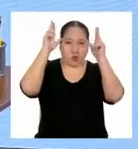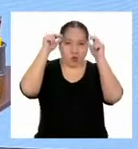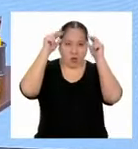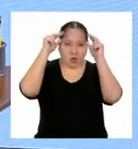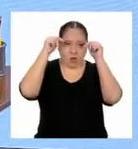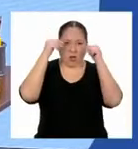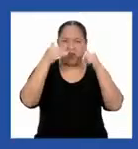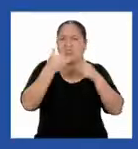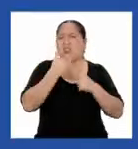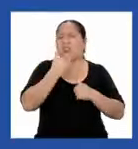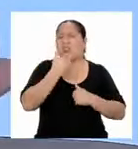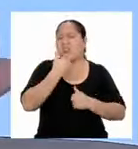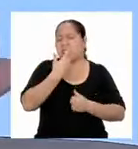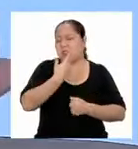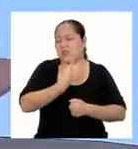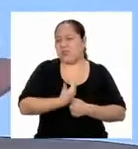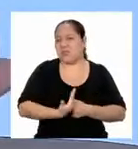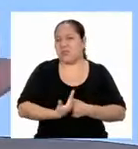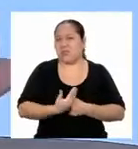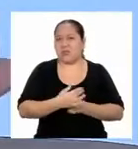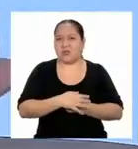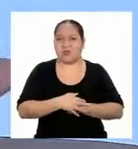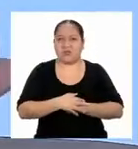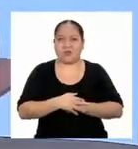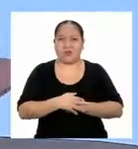¿Quién soy?